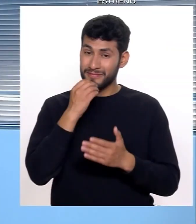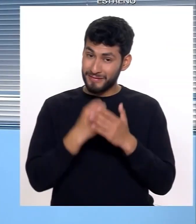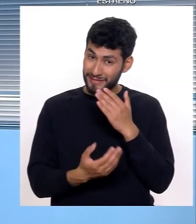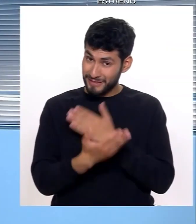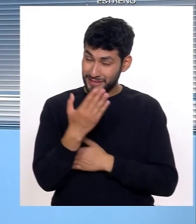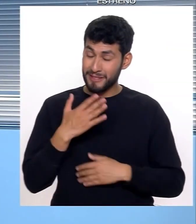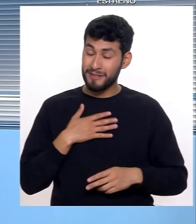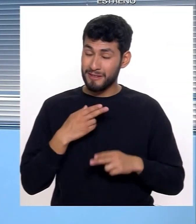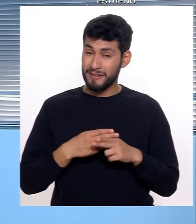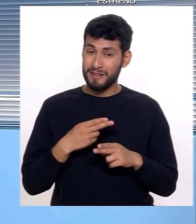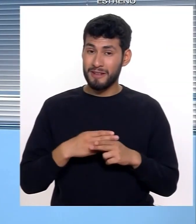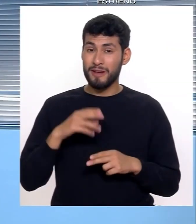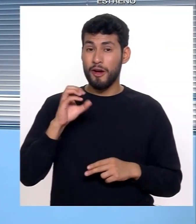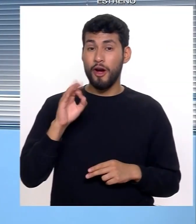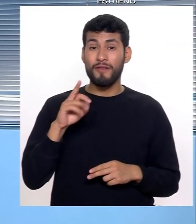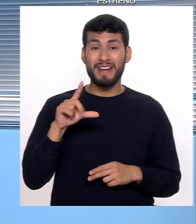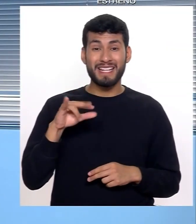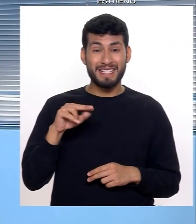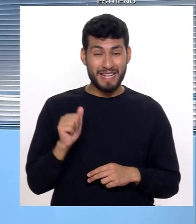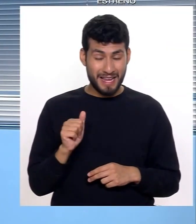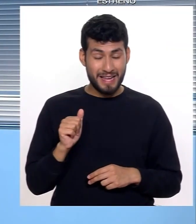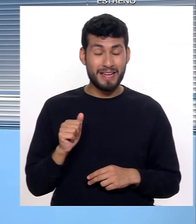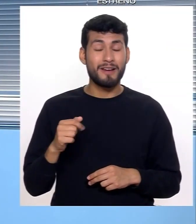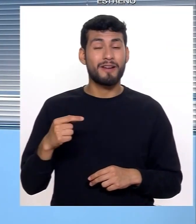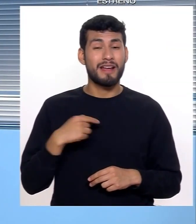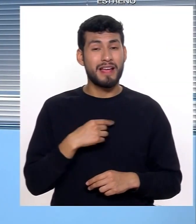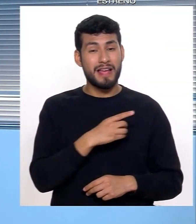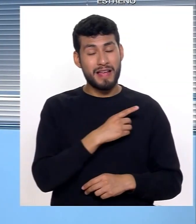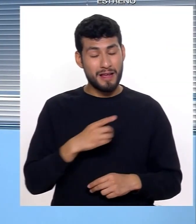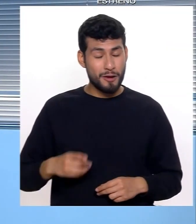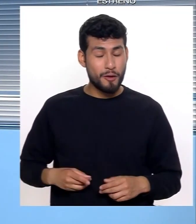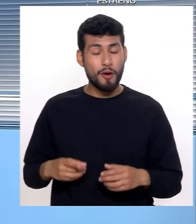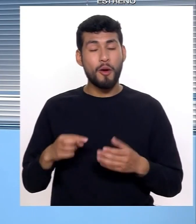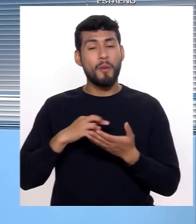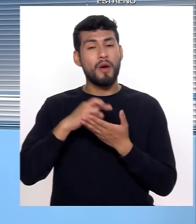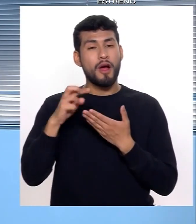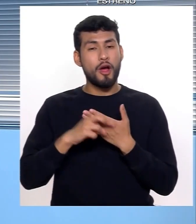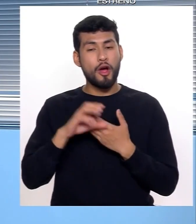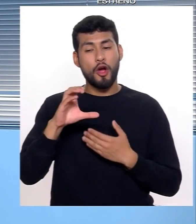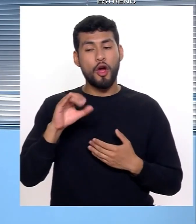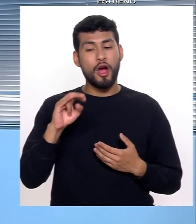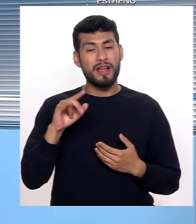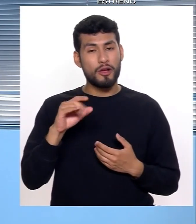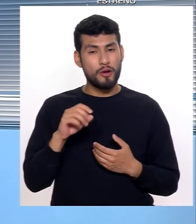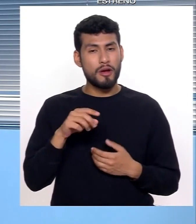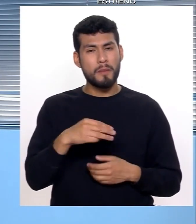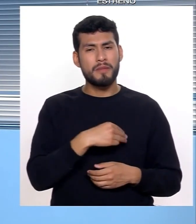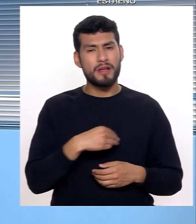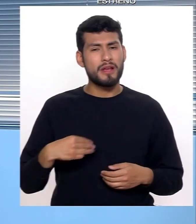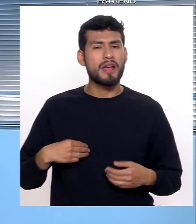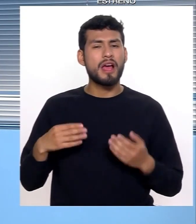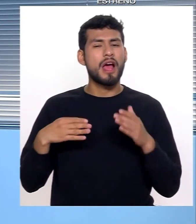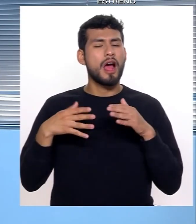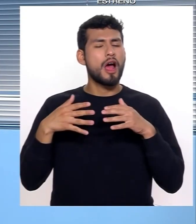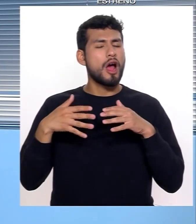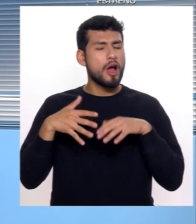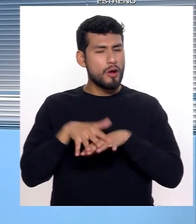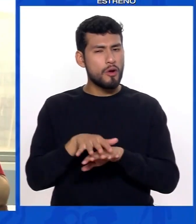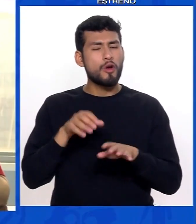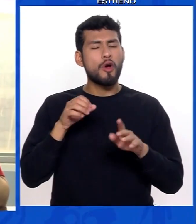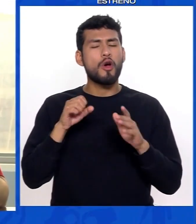Muy buenos días. Mi nombre es Orfelina Arpasi, directora del programa Contigo del Ministerio de Desarrollo e Inclusión Social.